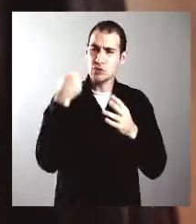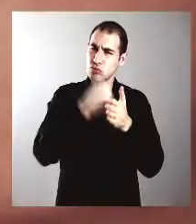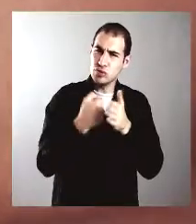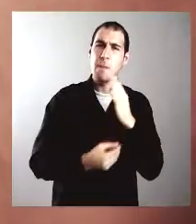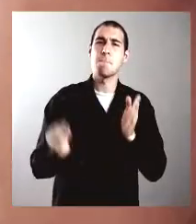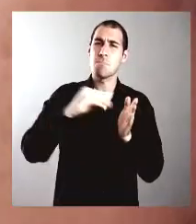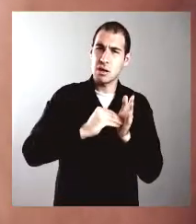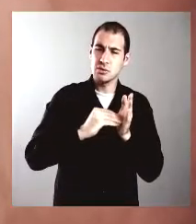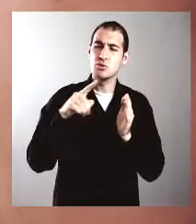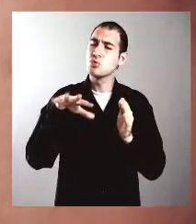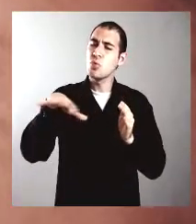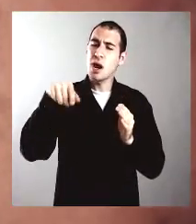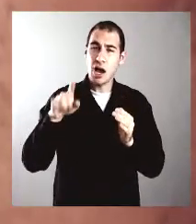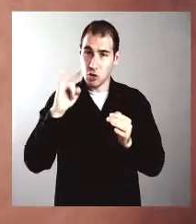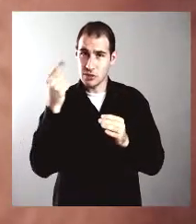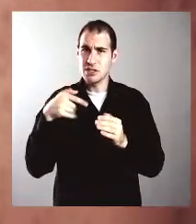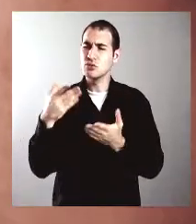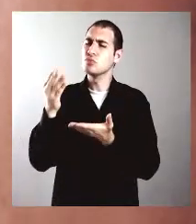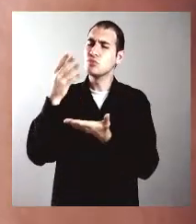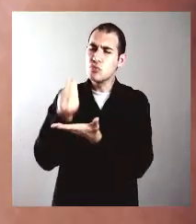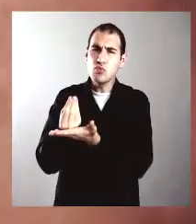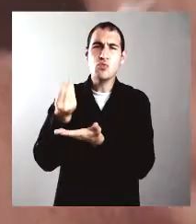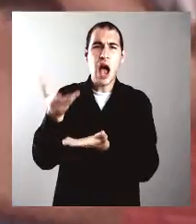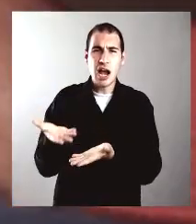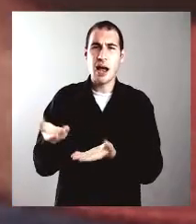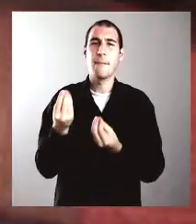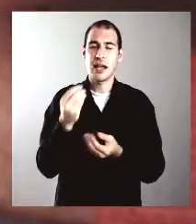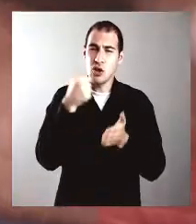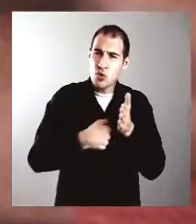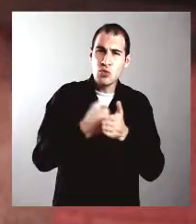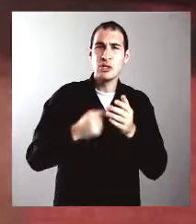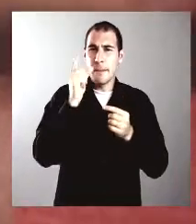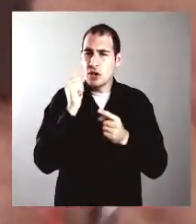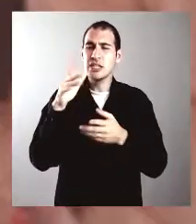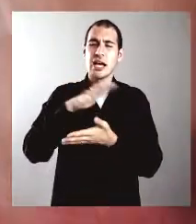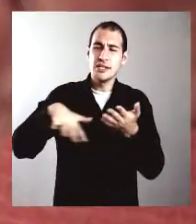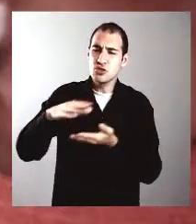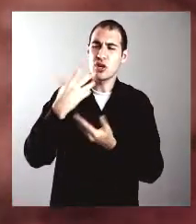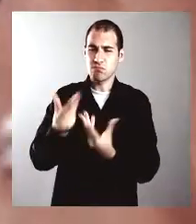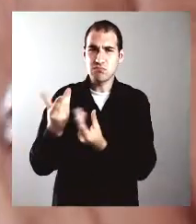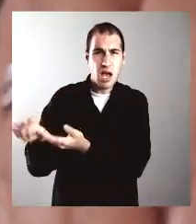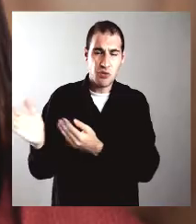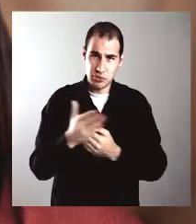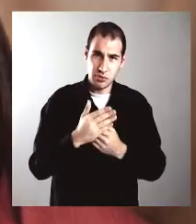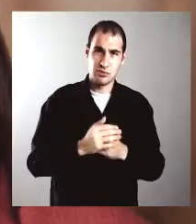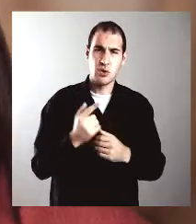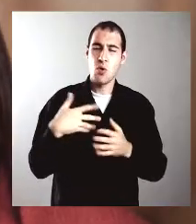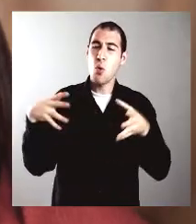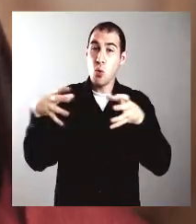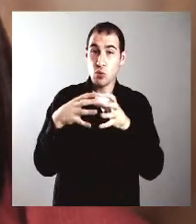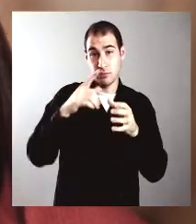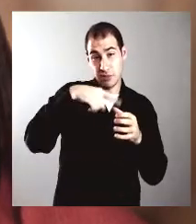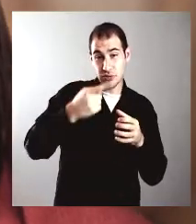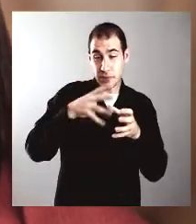luchando. Yo he encontrado en este lugar un espacio para la lucha política, para la lucha social, para encarar con todo el conjunto